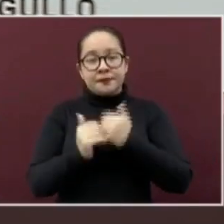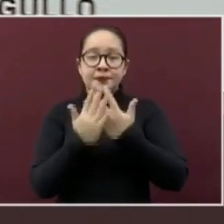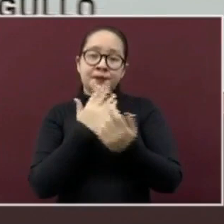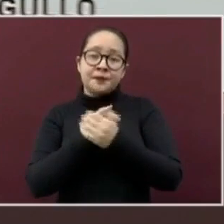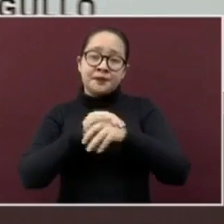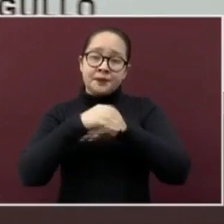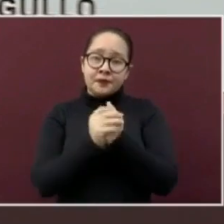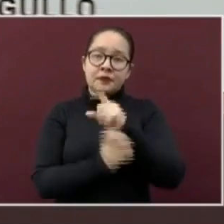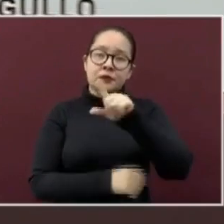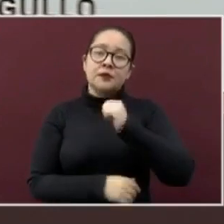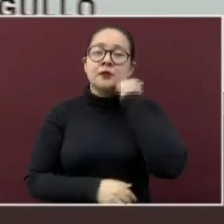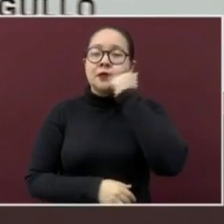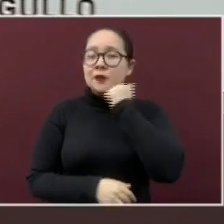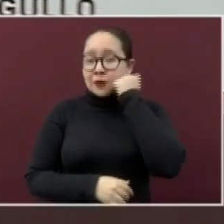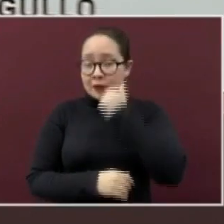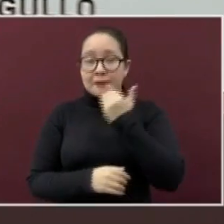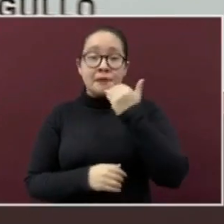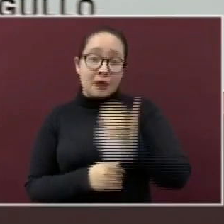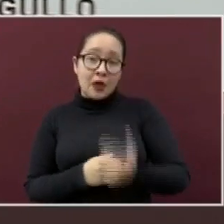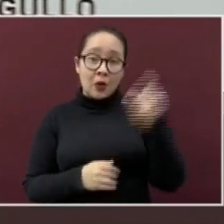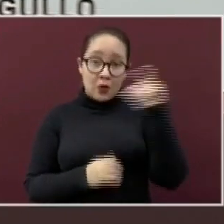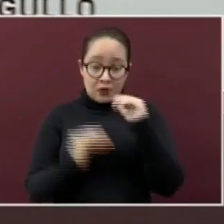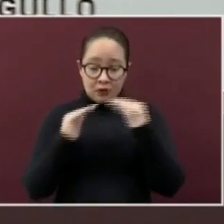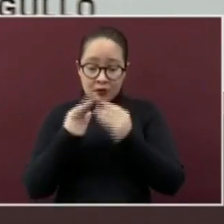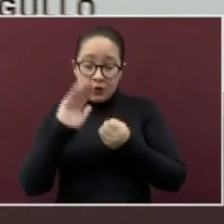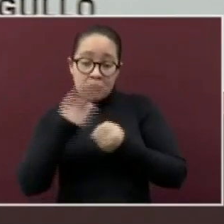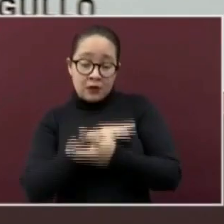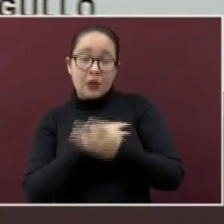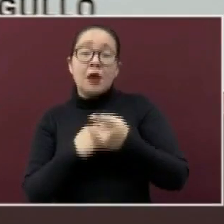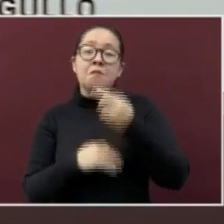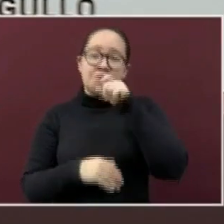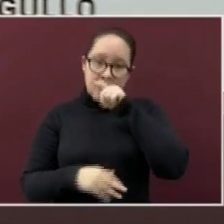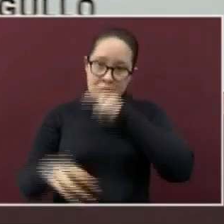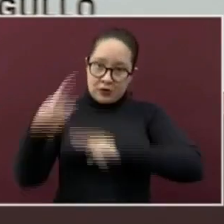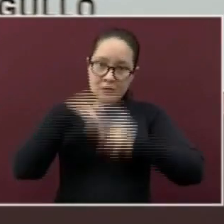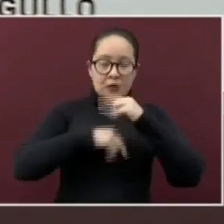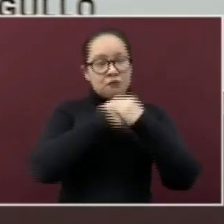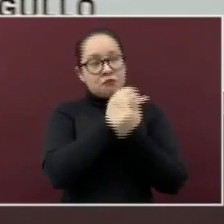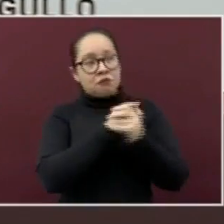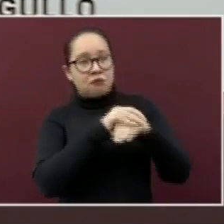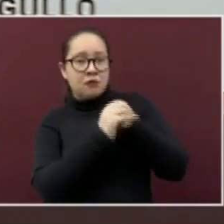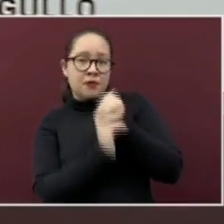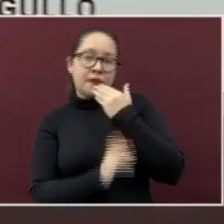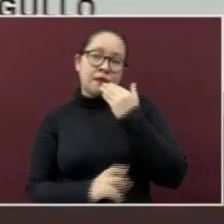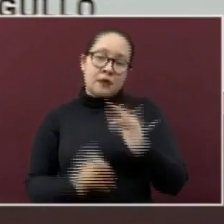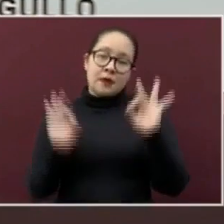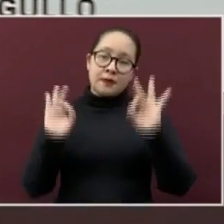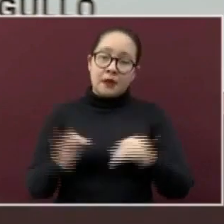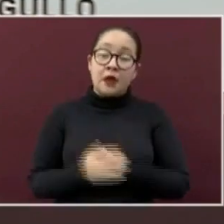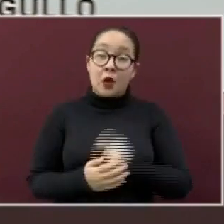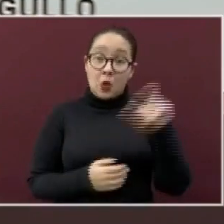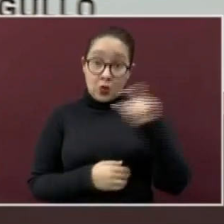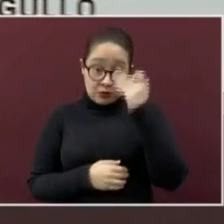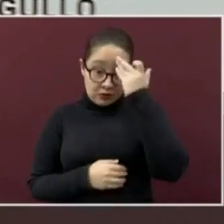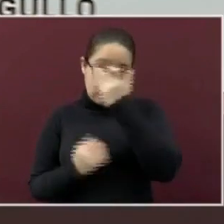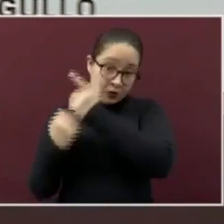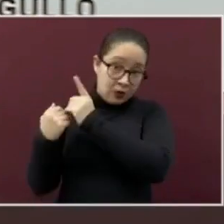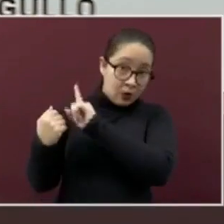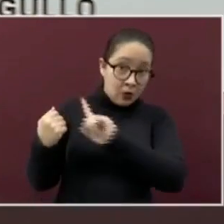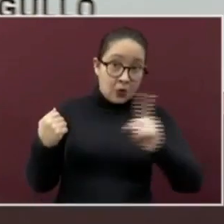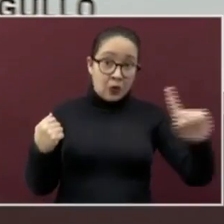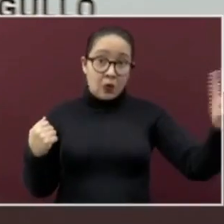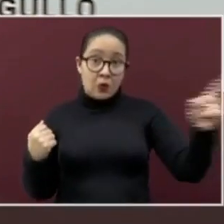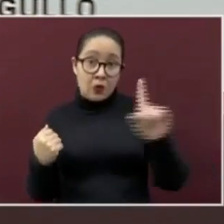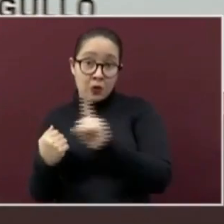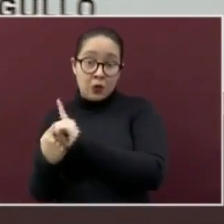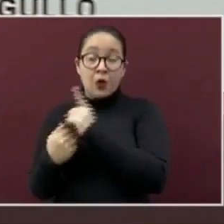agua y jabón al salir de casa y al regresar. En el trayecto, utilizar gel